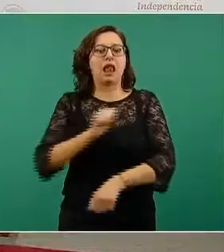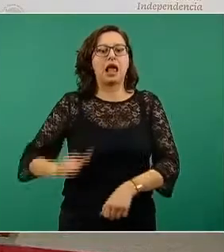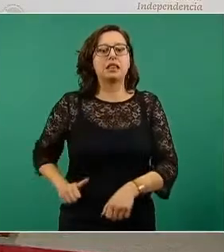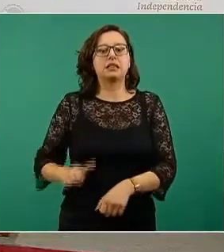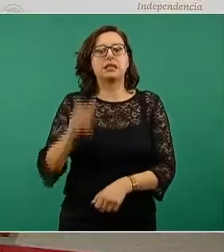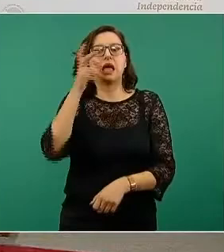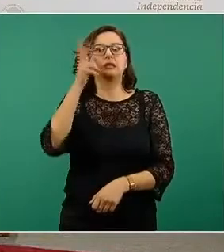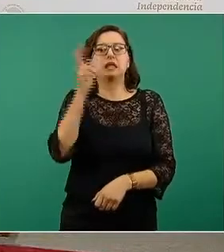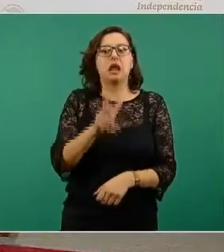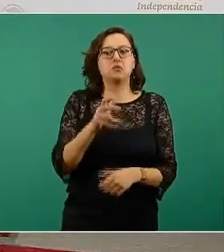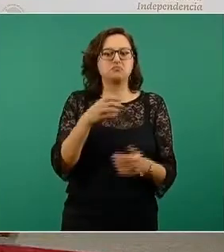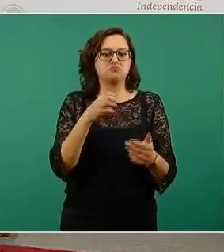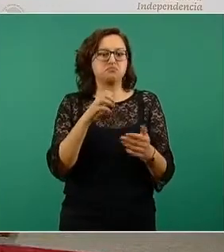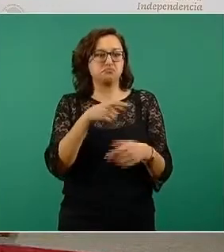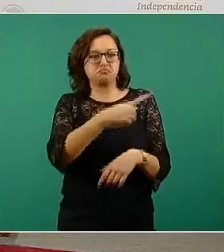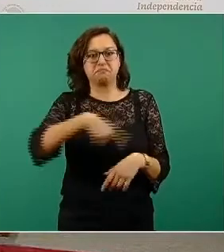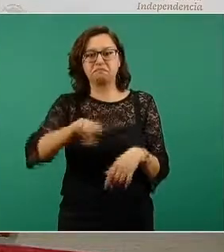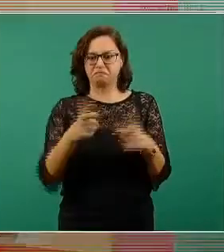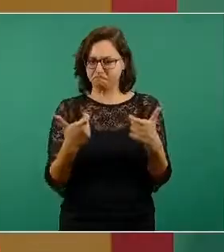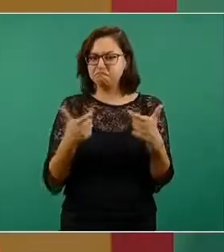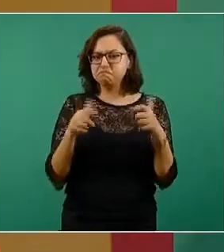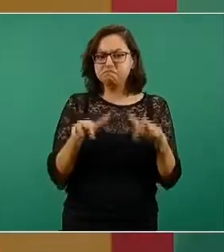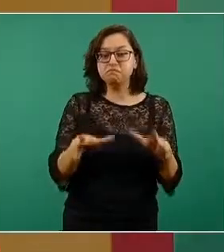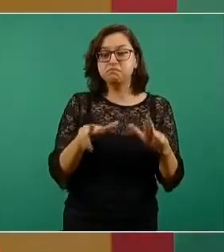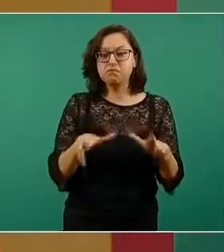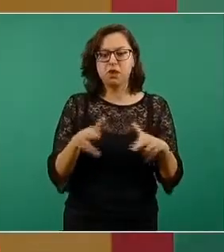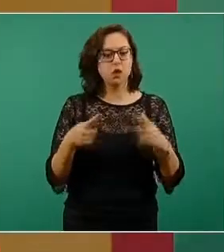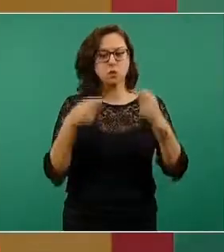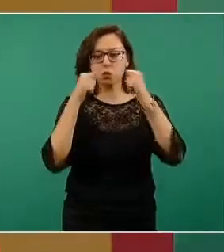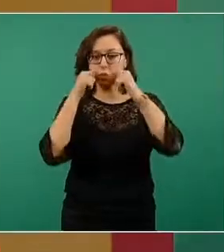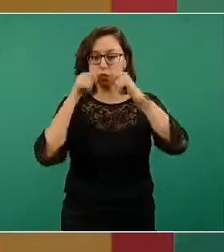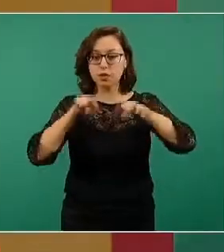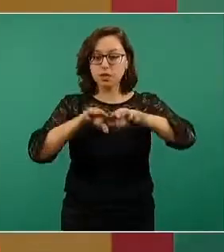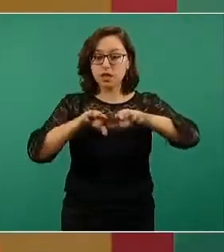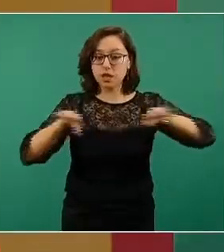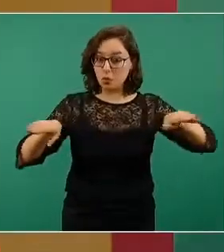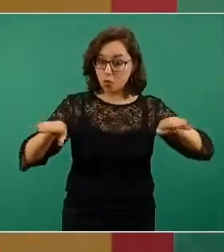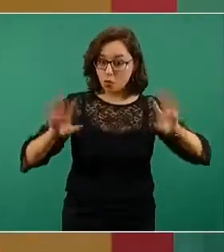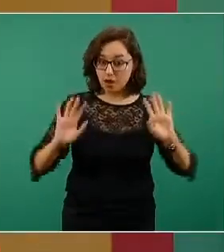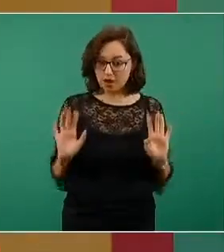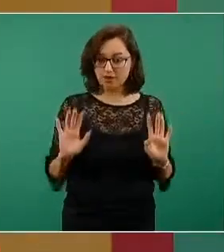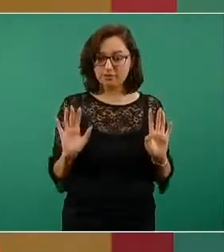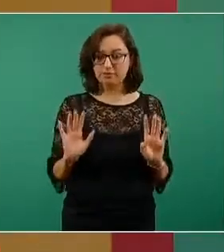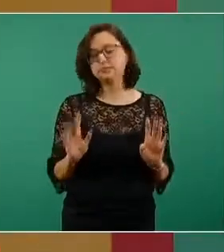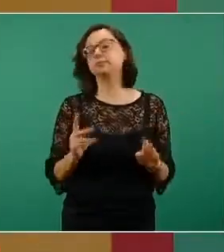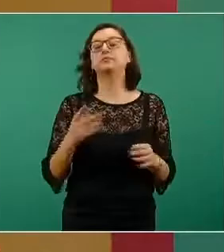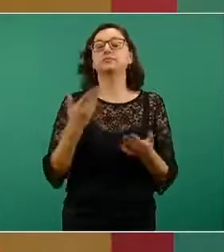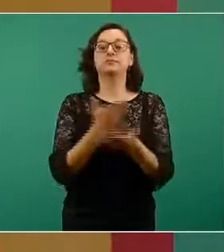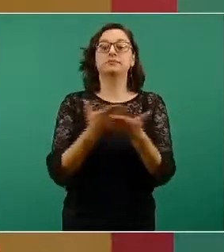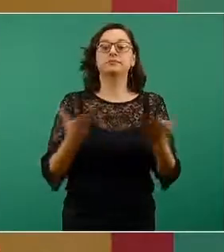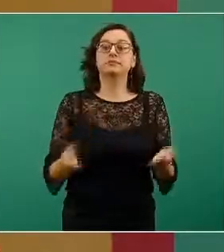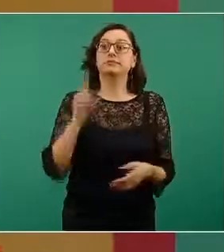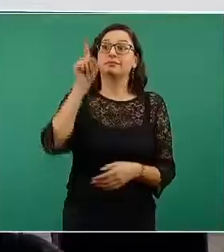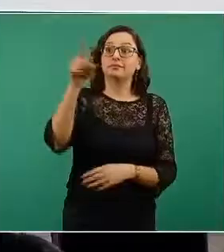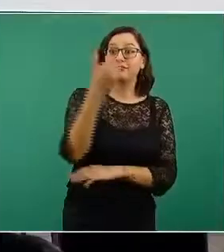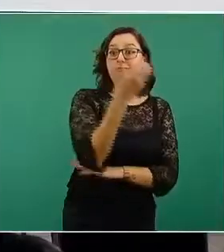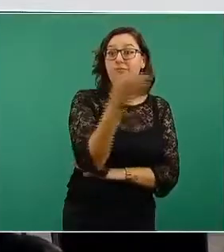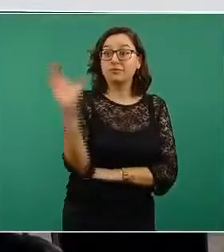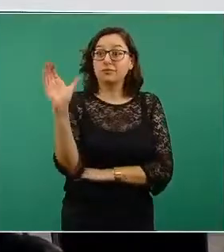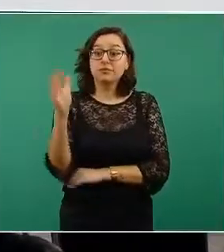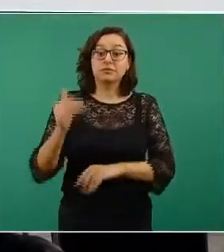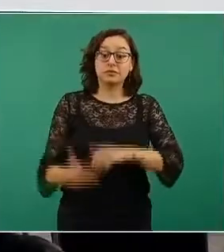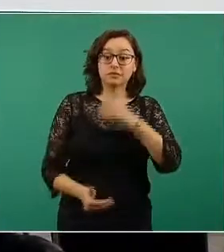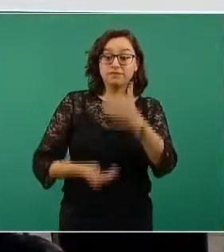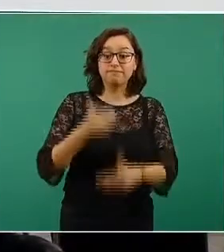avanzando simultáneamente para todas y todos. Ahora, en las zonas dispersas, la velocidad de avance es naturalmente menor,